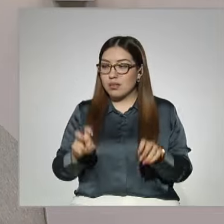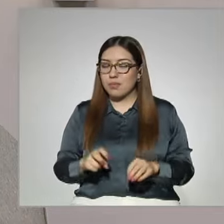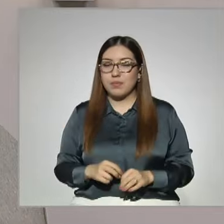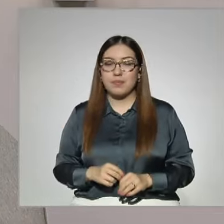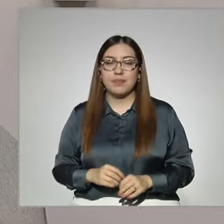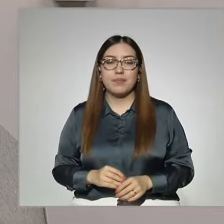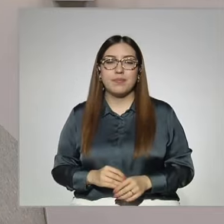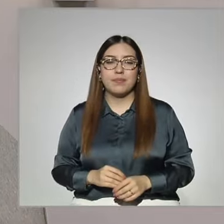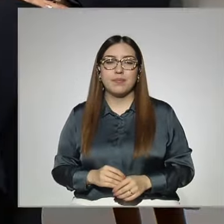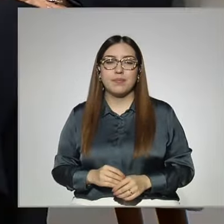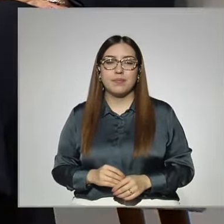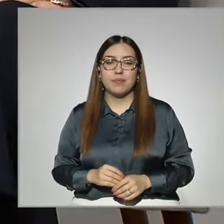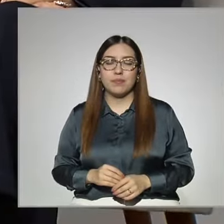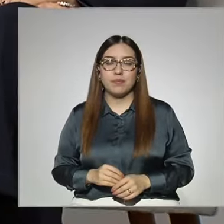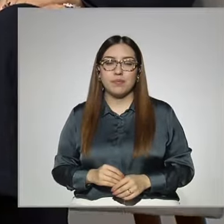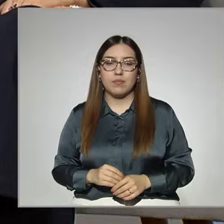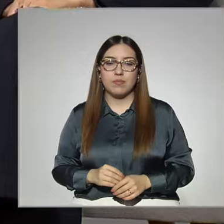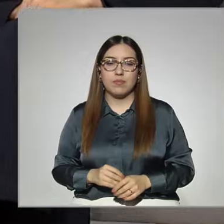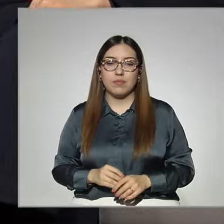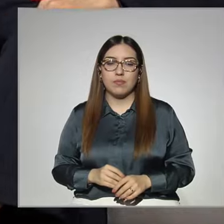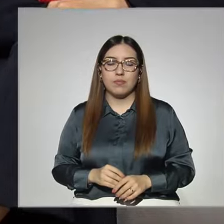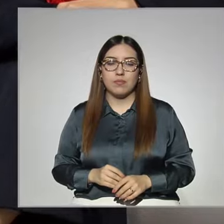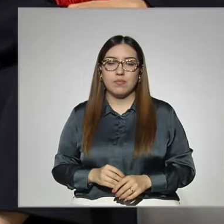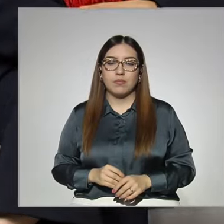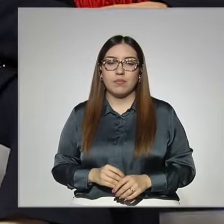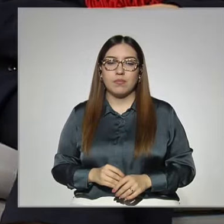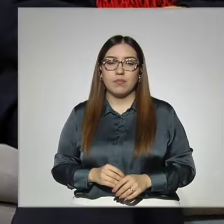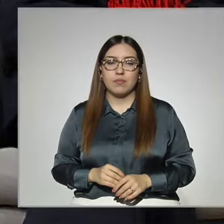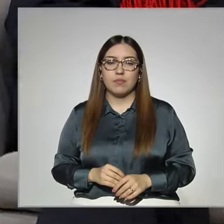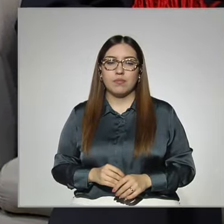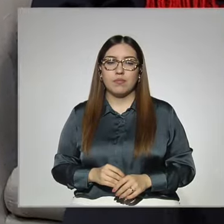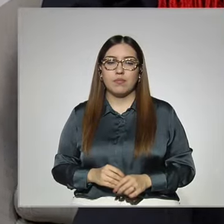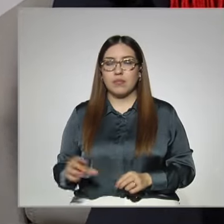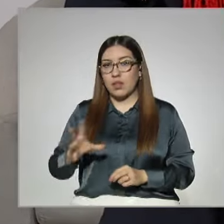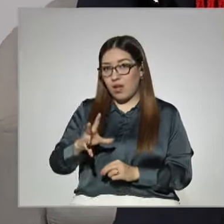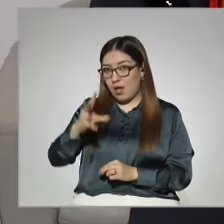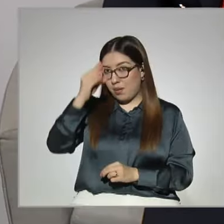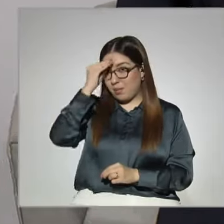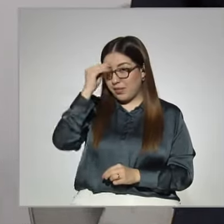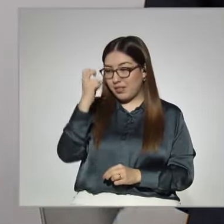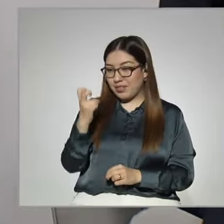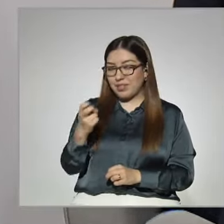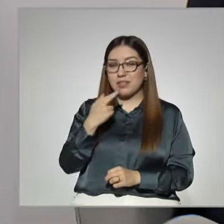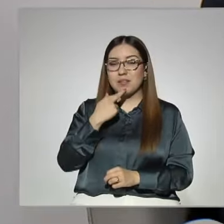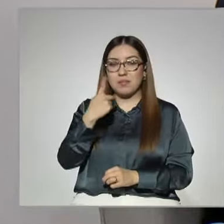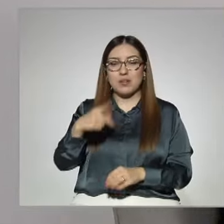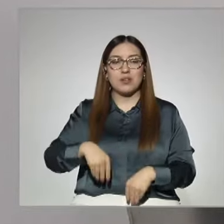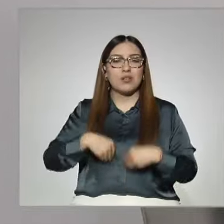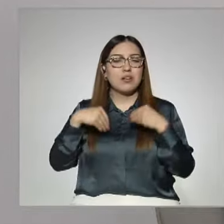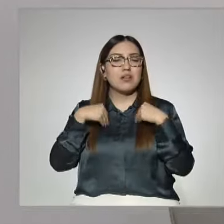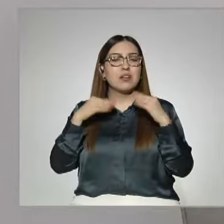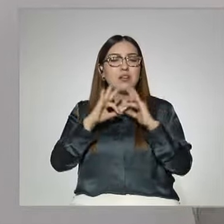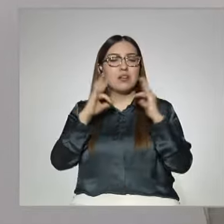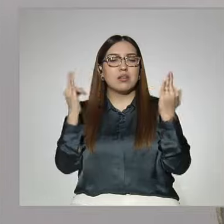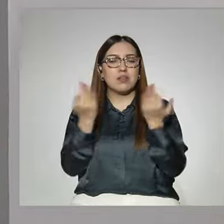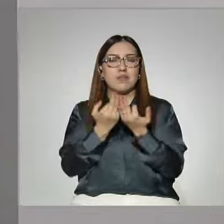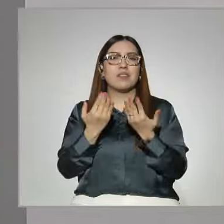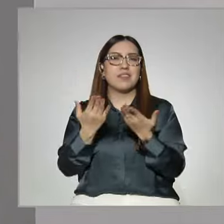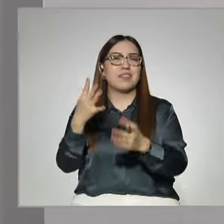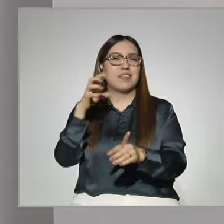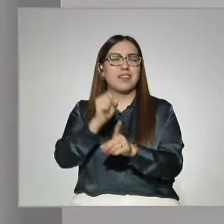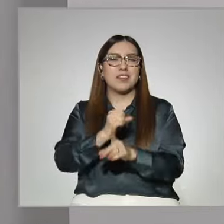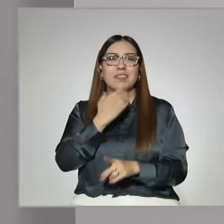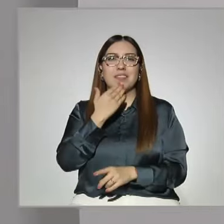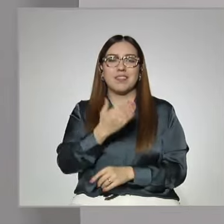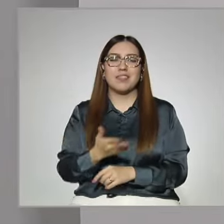estudios, por favor. asumir, Lupita, que el aprendizaje es el mejor modo de vida. El aprendizaje es el mejor modo